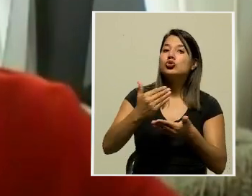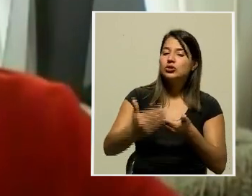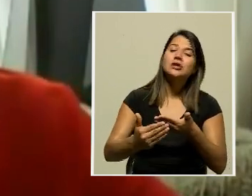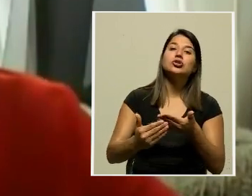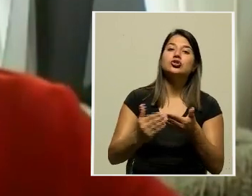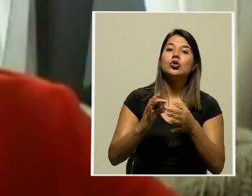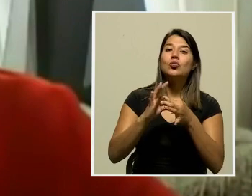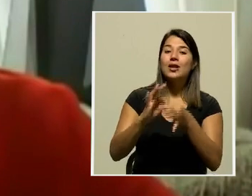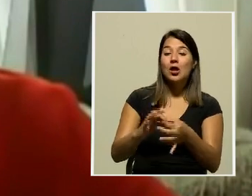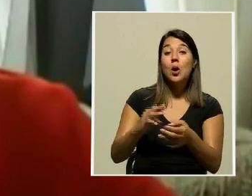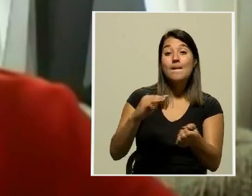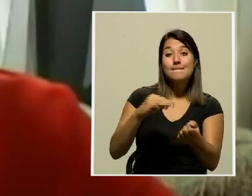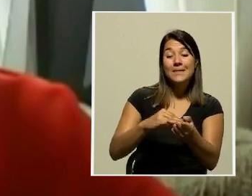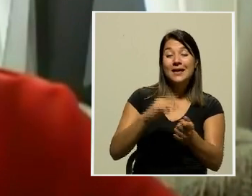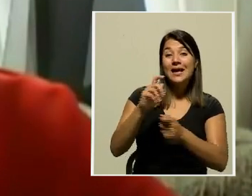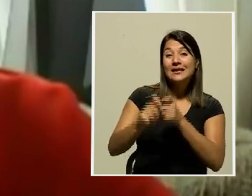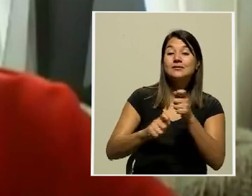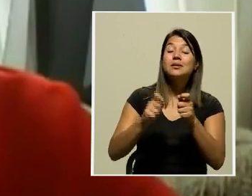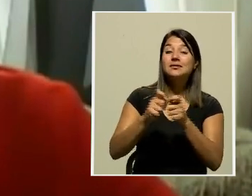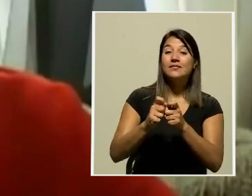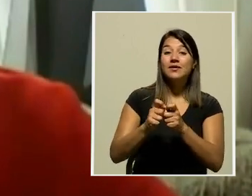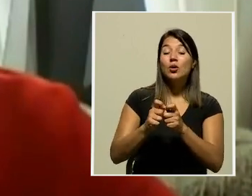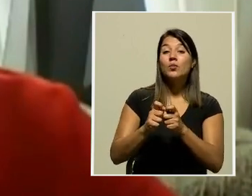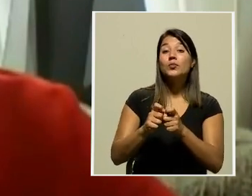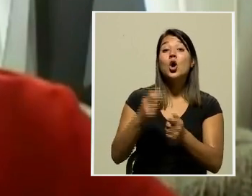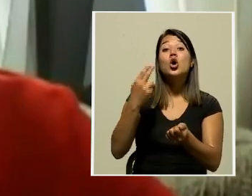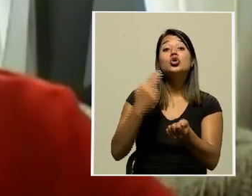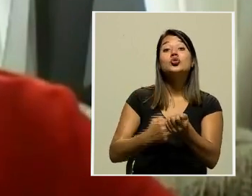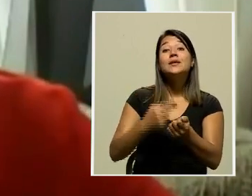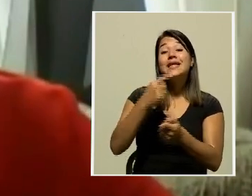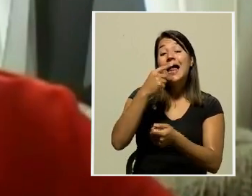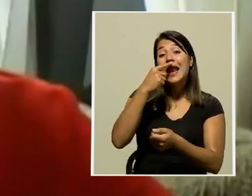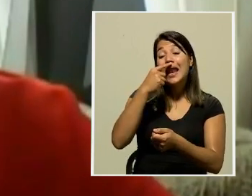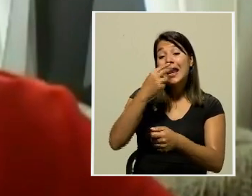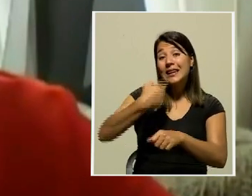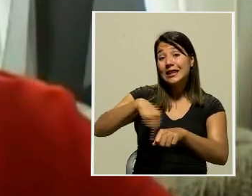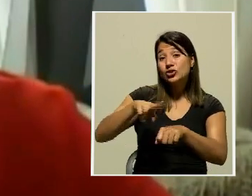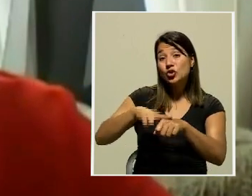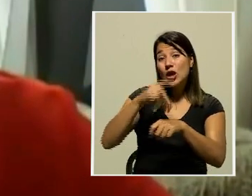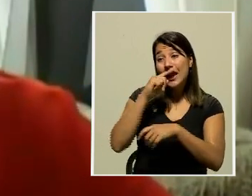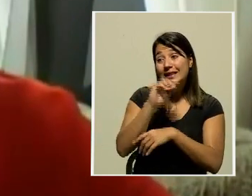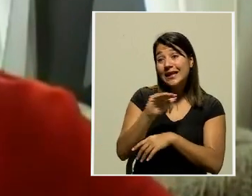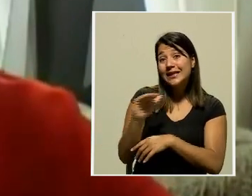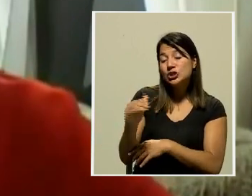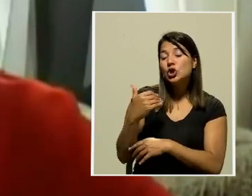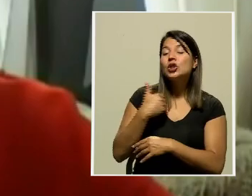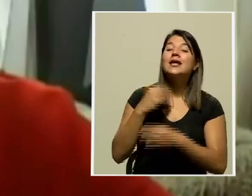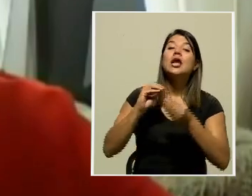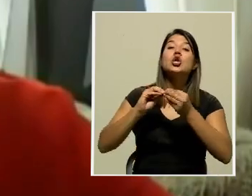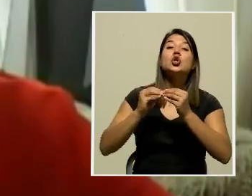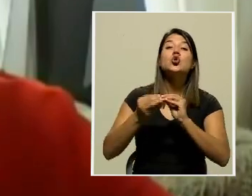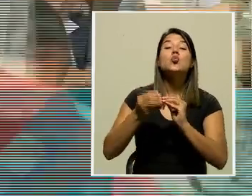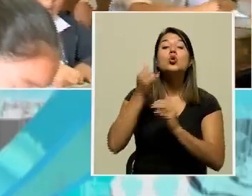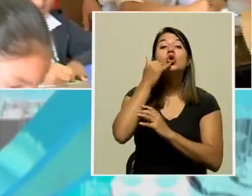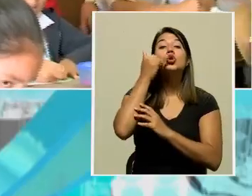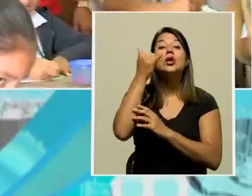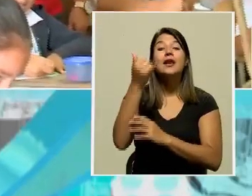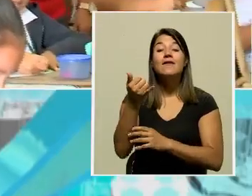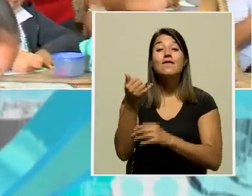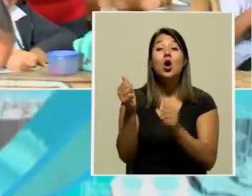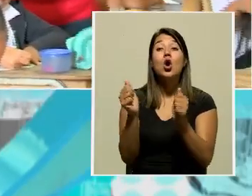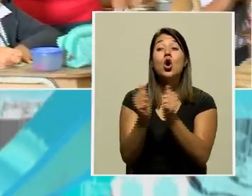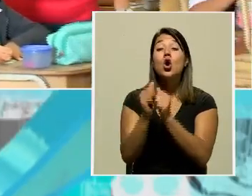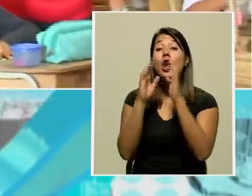participé con la doctora Arguedas en la mañana. El Hospital de Niños puso de disposición una línea telefónica con una atención en